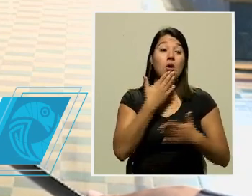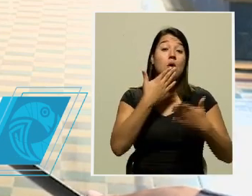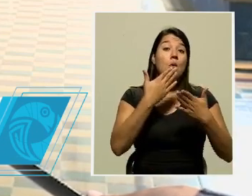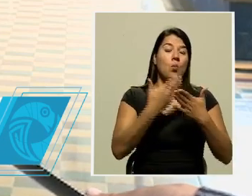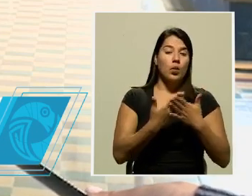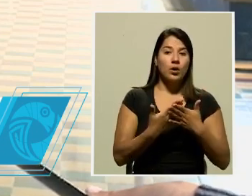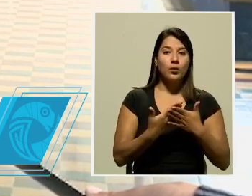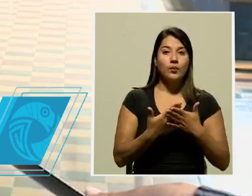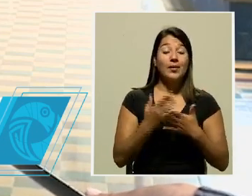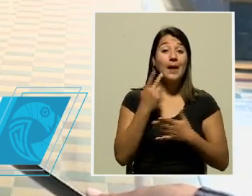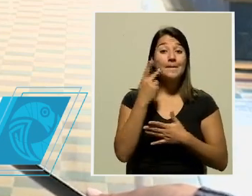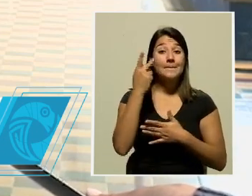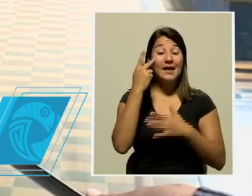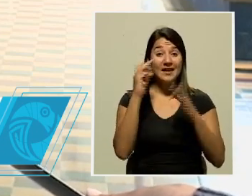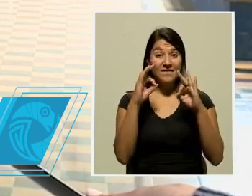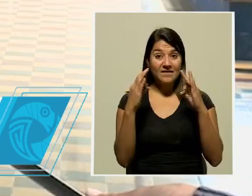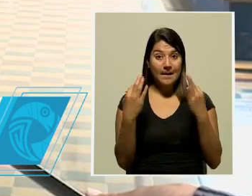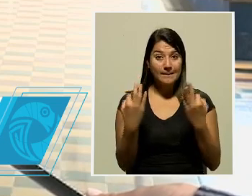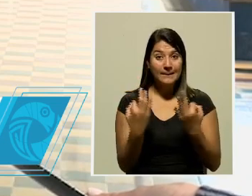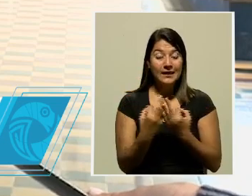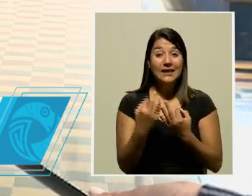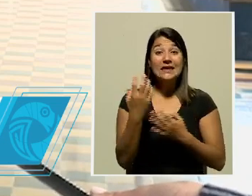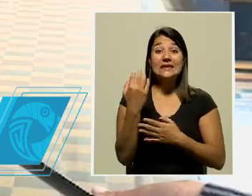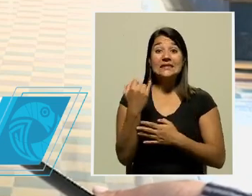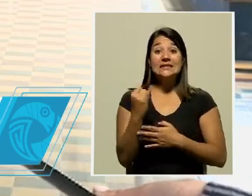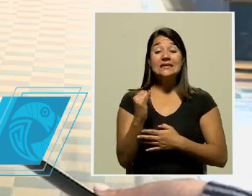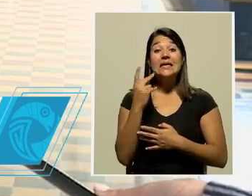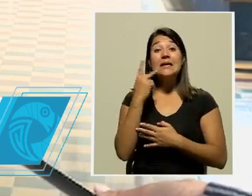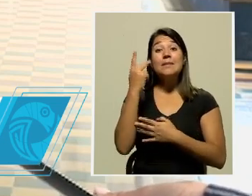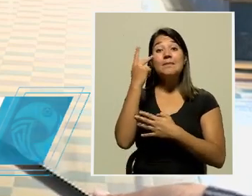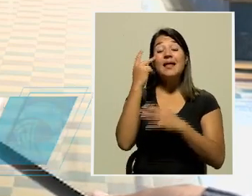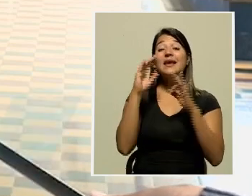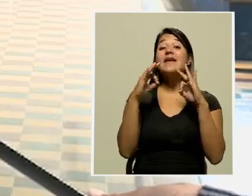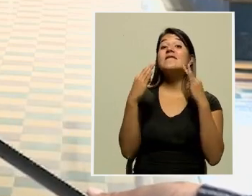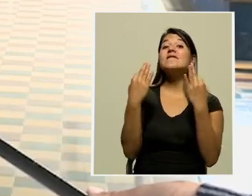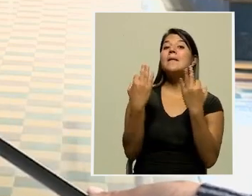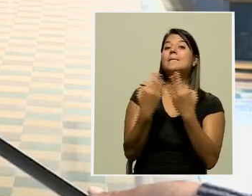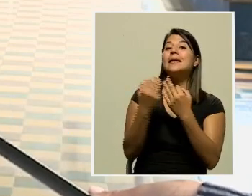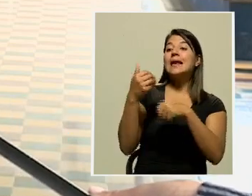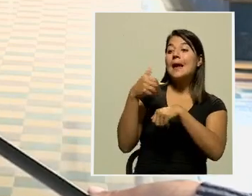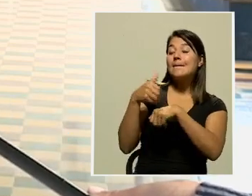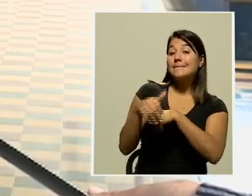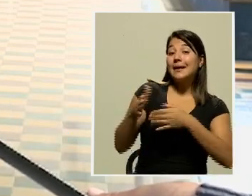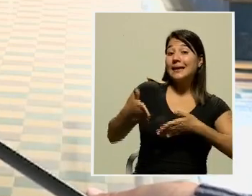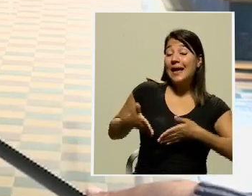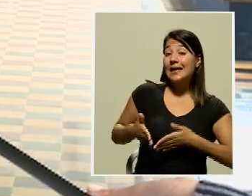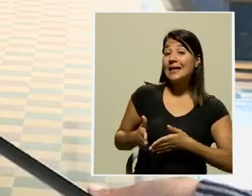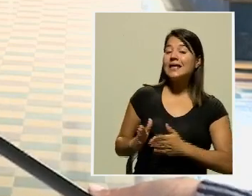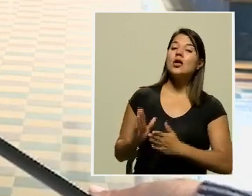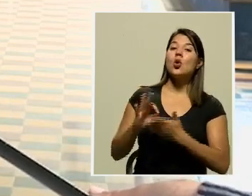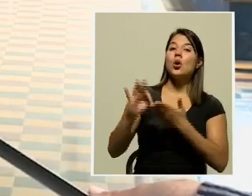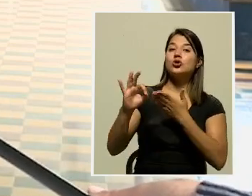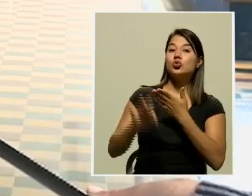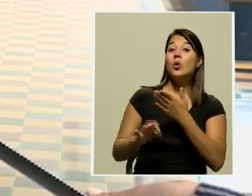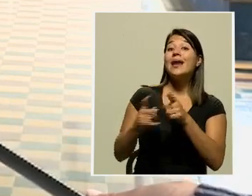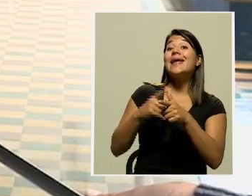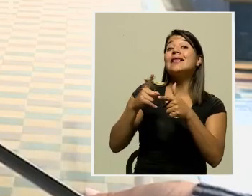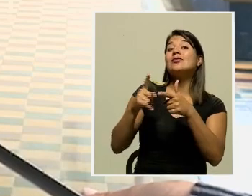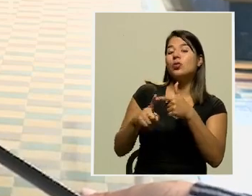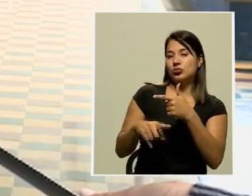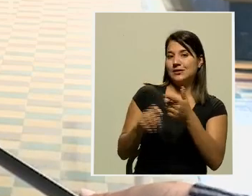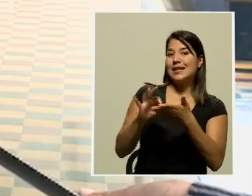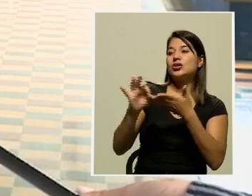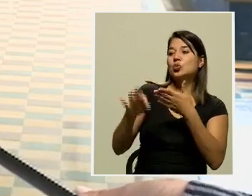familia que si ellos mandan al chico, se valorará la posibilidad de darles en el centro educativo una merienda.